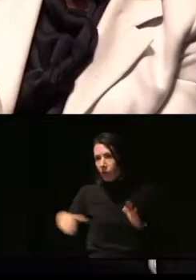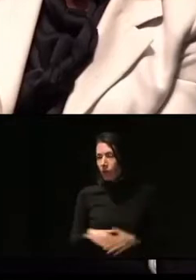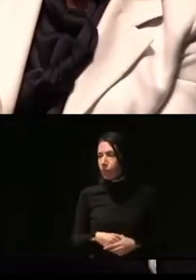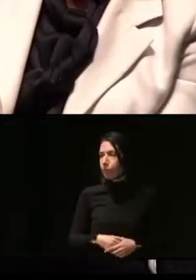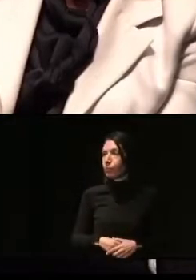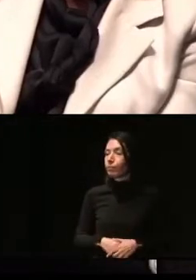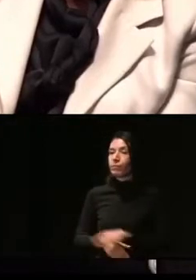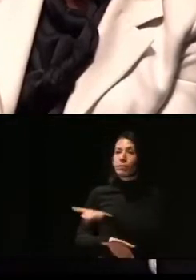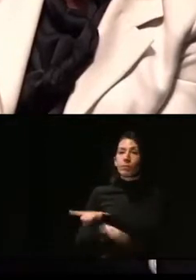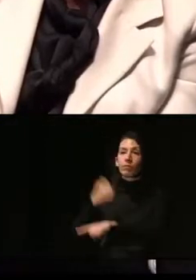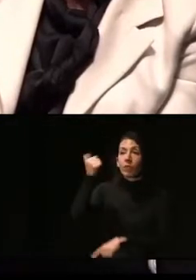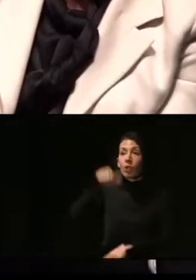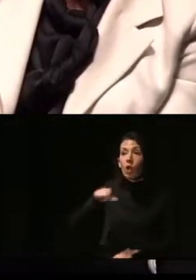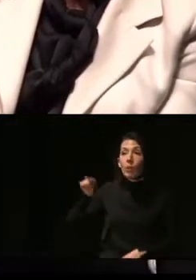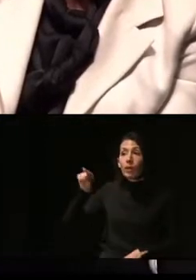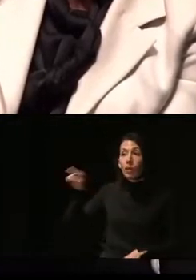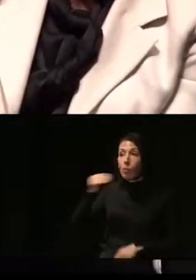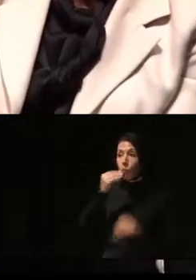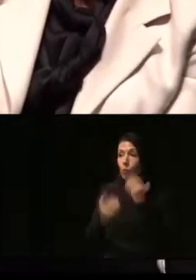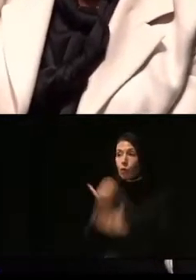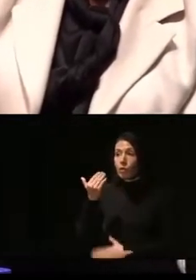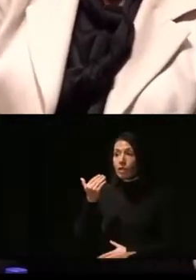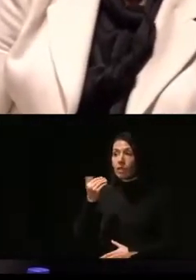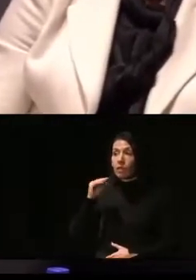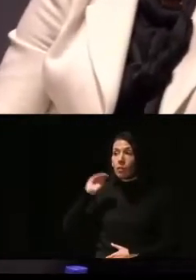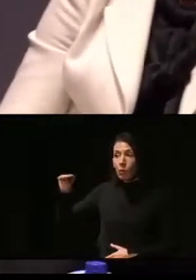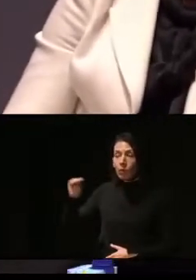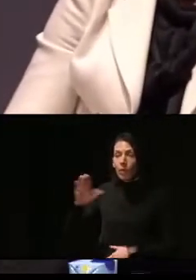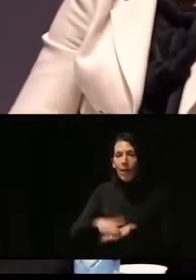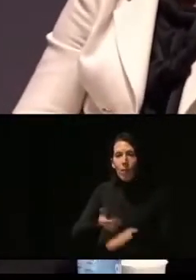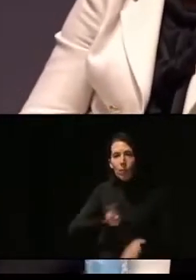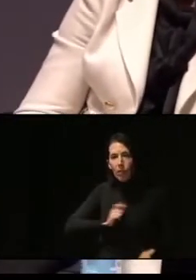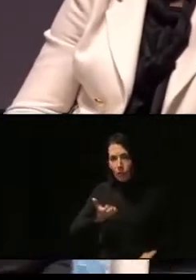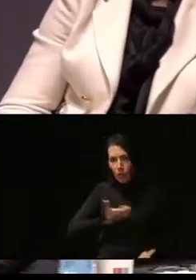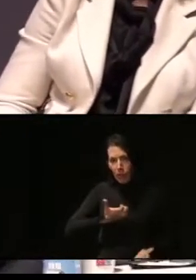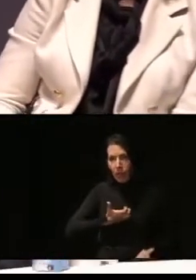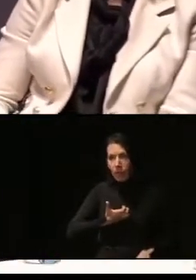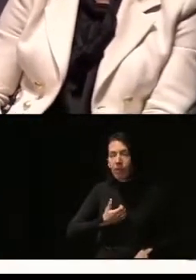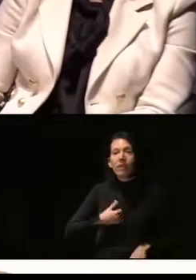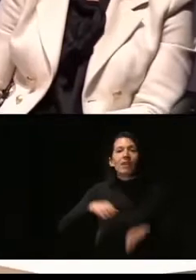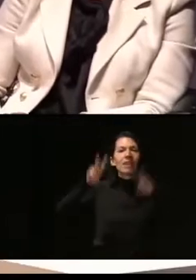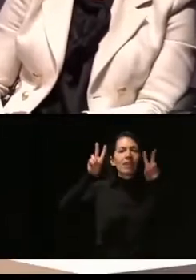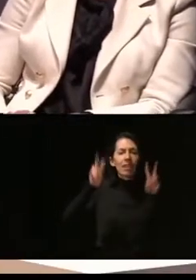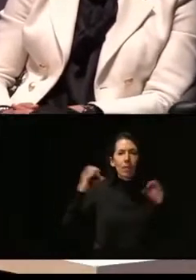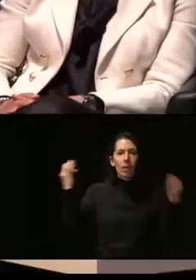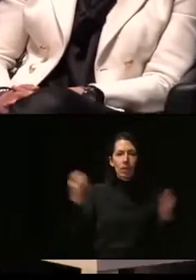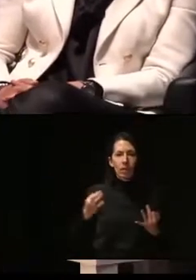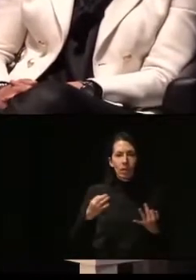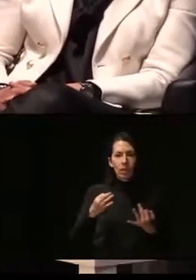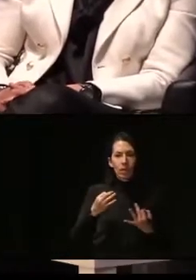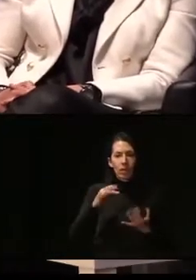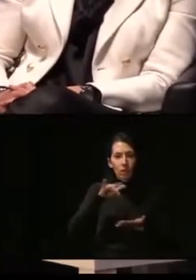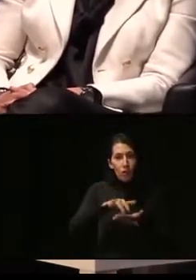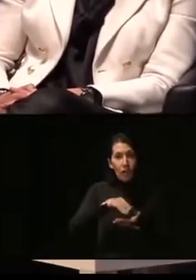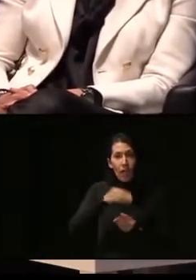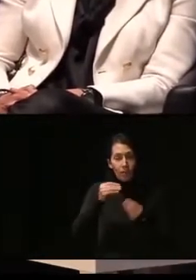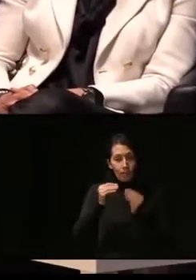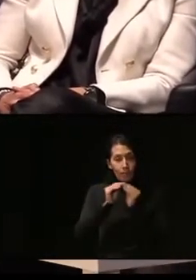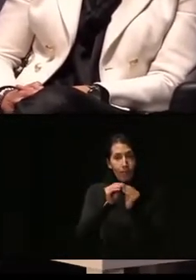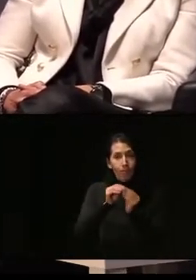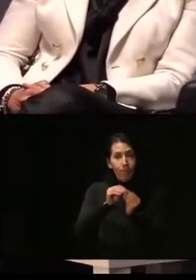Sí, buenos días. La pregunta va dirigida a la Policía Municipal sobre cuando practicáis el acta de